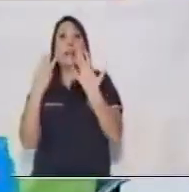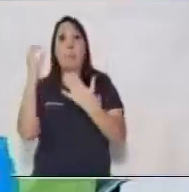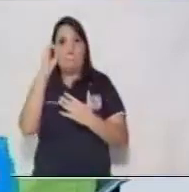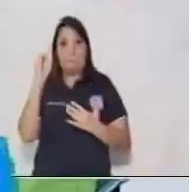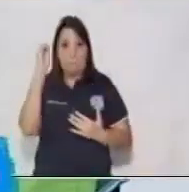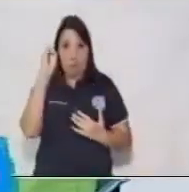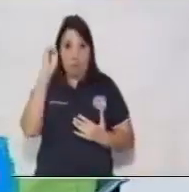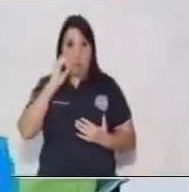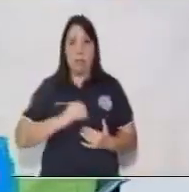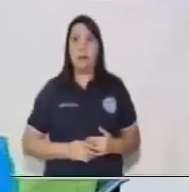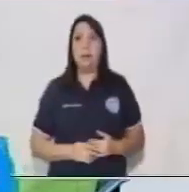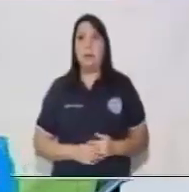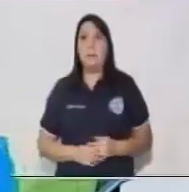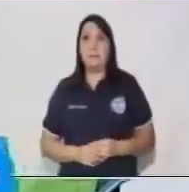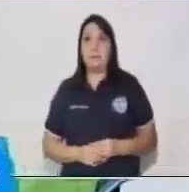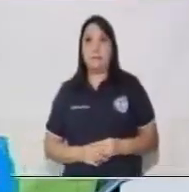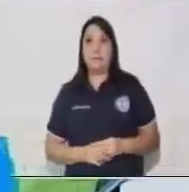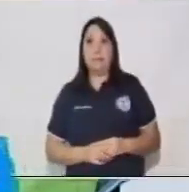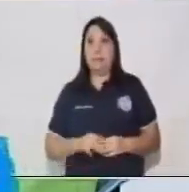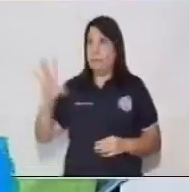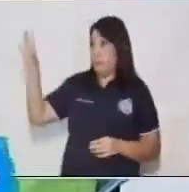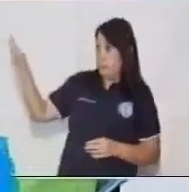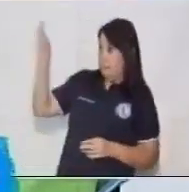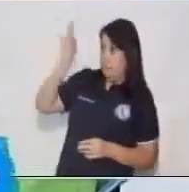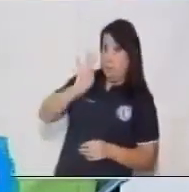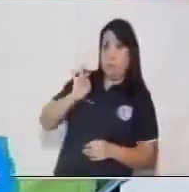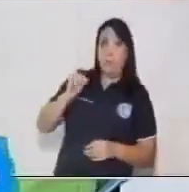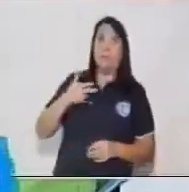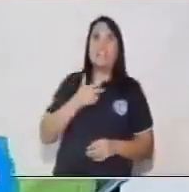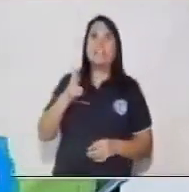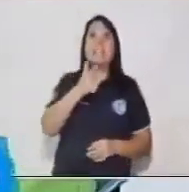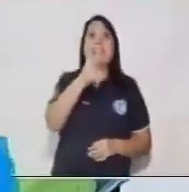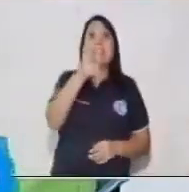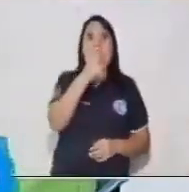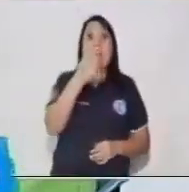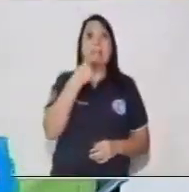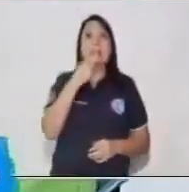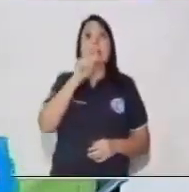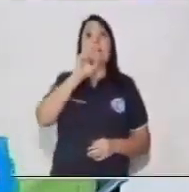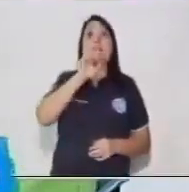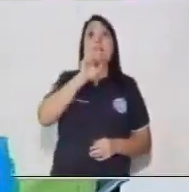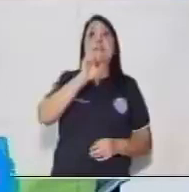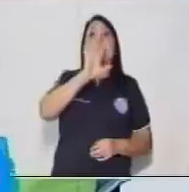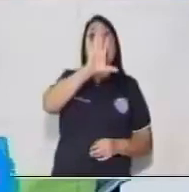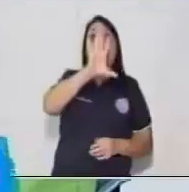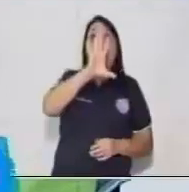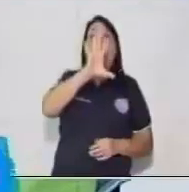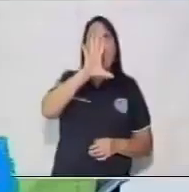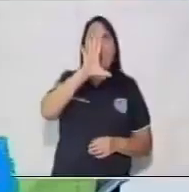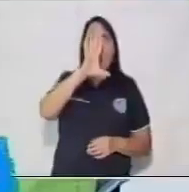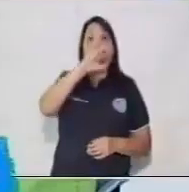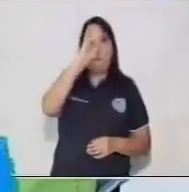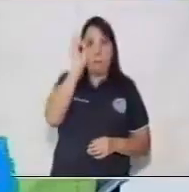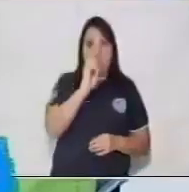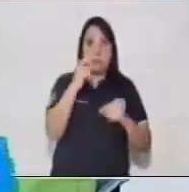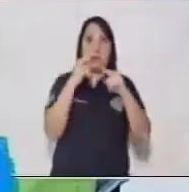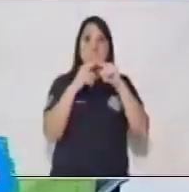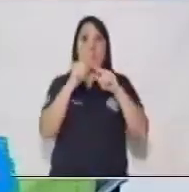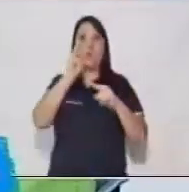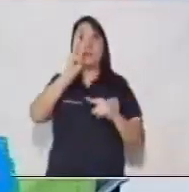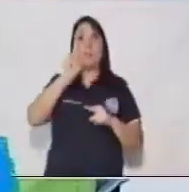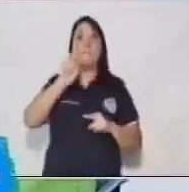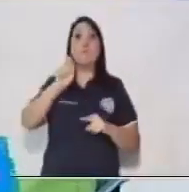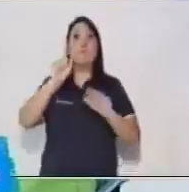grados, nos da un grados. El transporte era igual al 5%